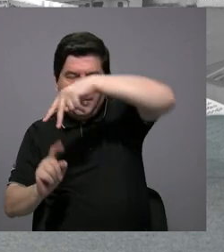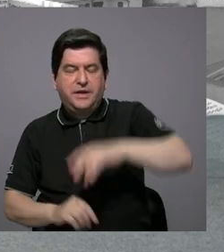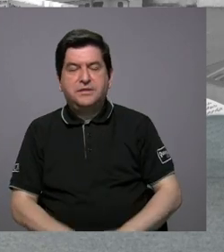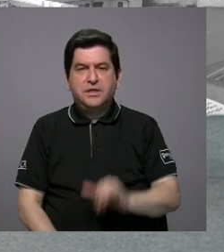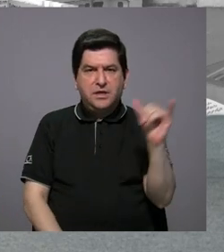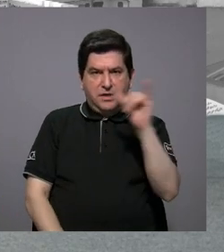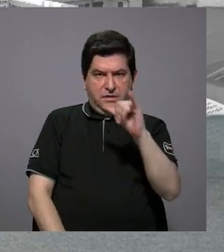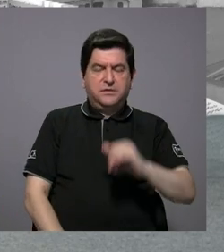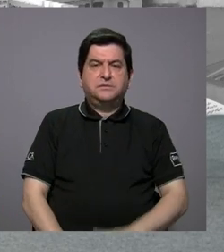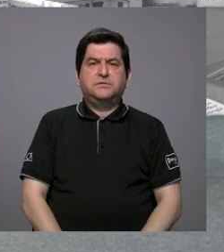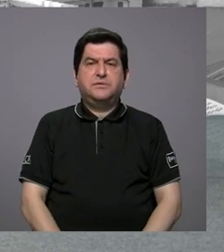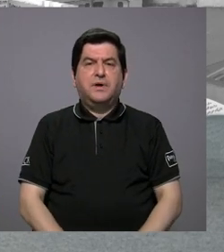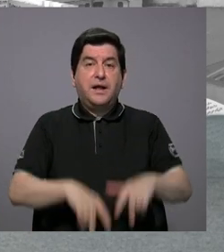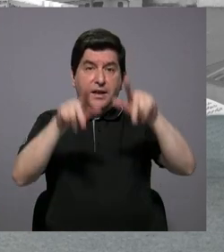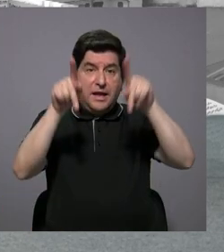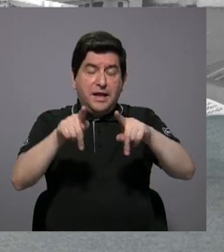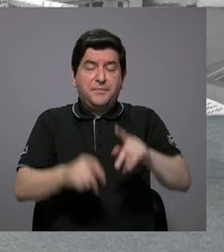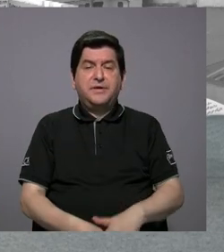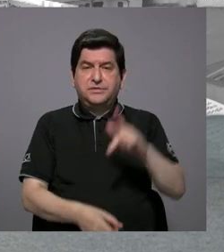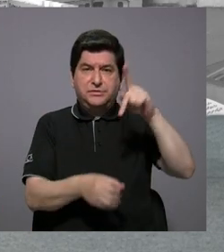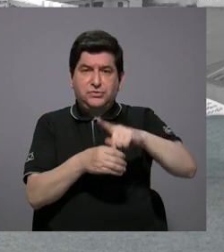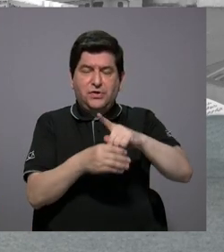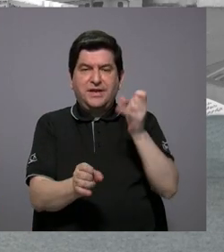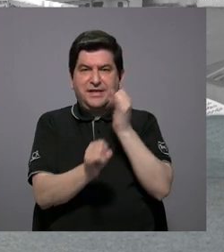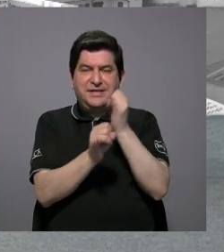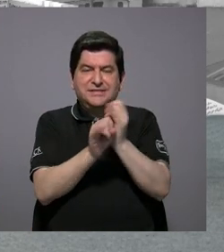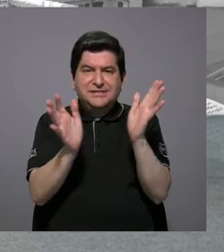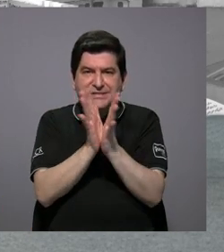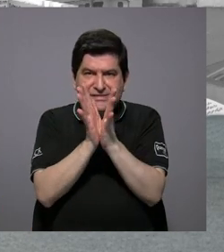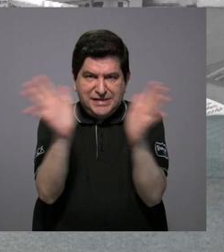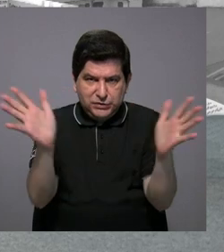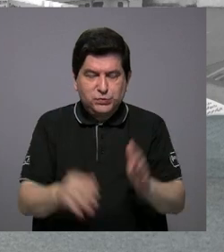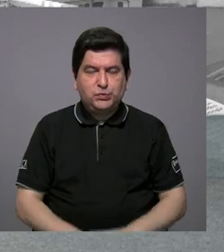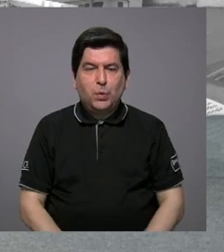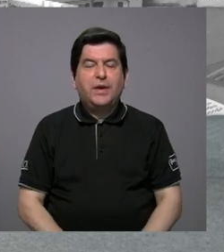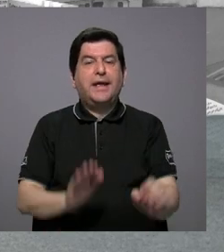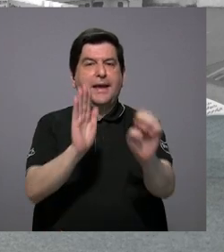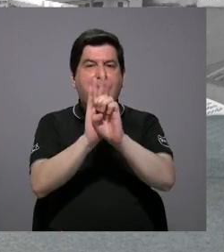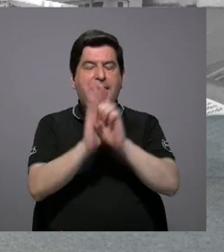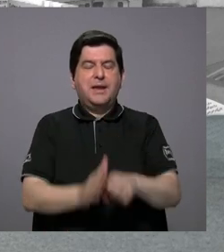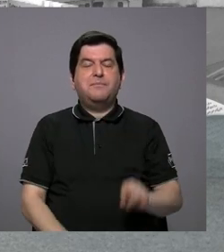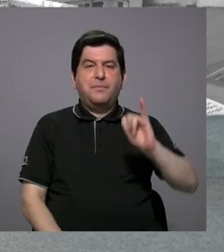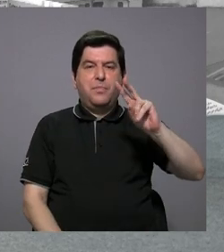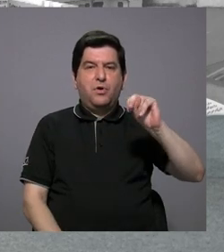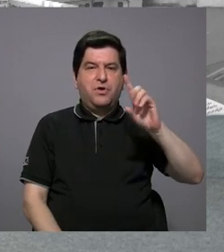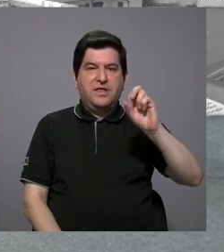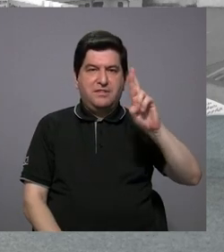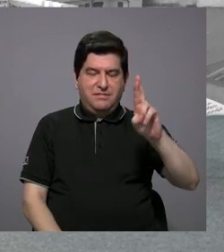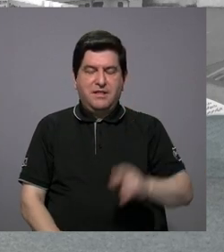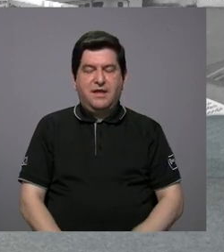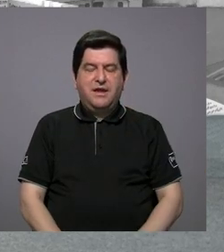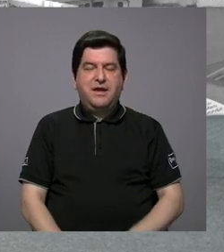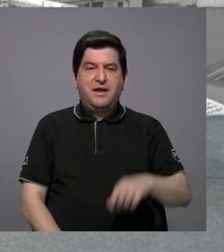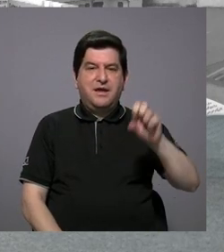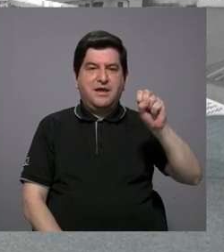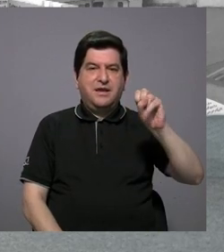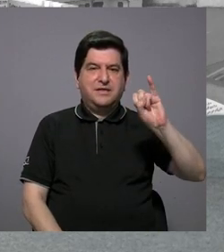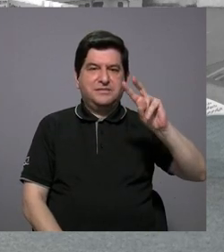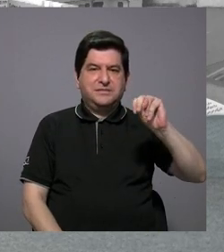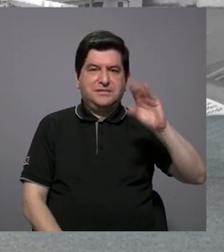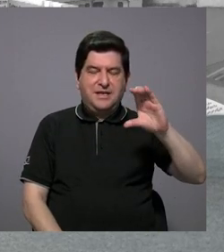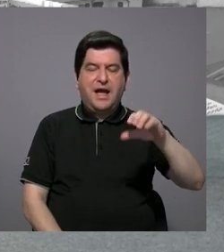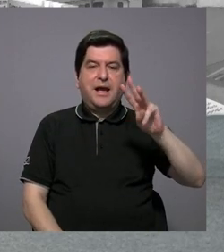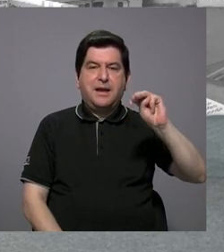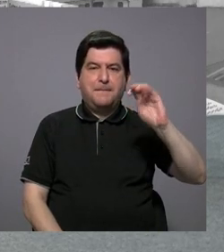entrevistamos a personas involucradas con instituciones públicas, por ejemplo, el INDER, el SINAC, el MAC, para involucrarse en el